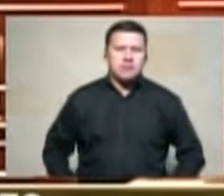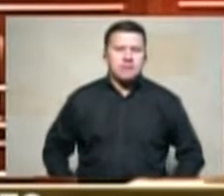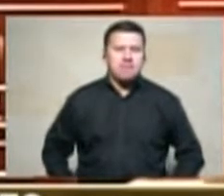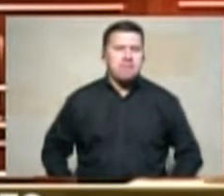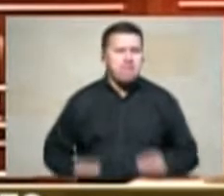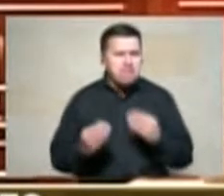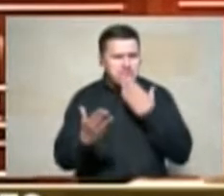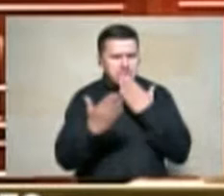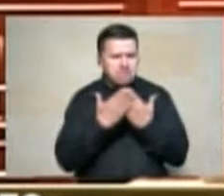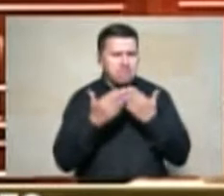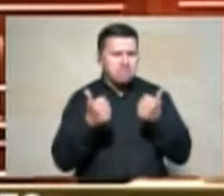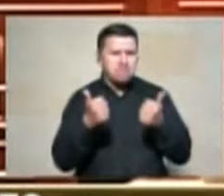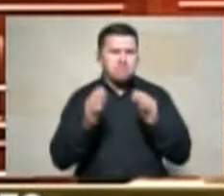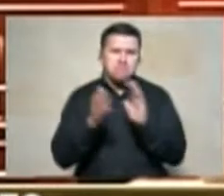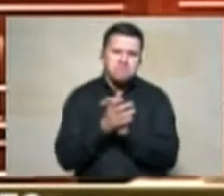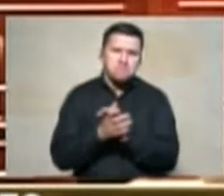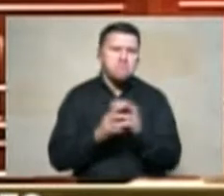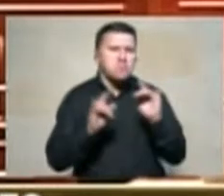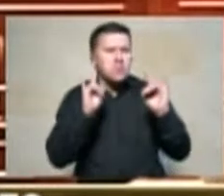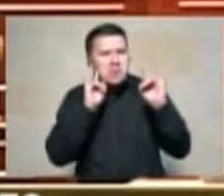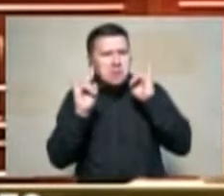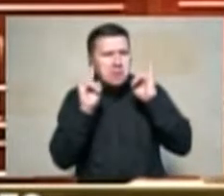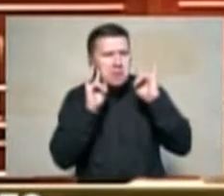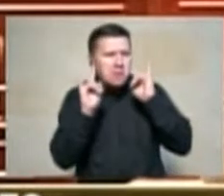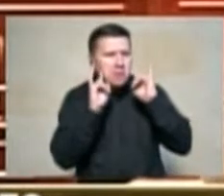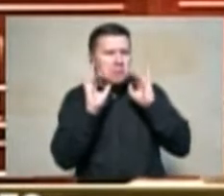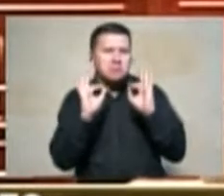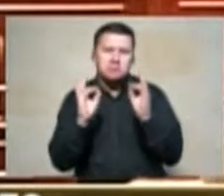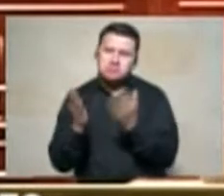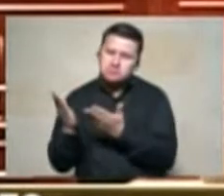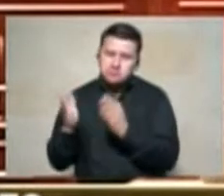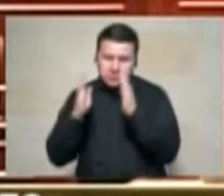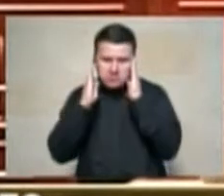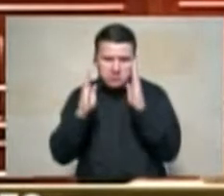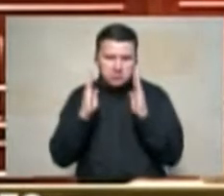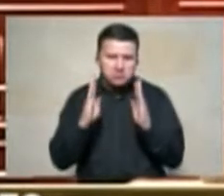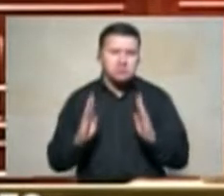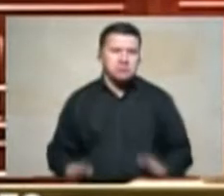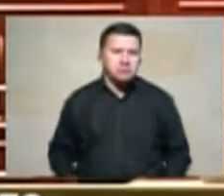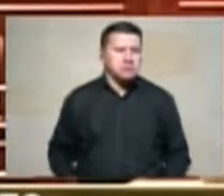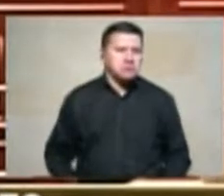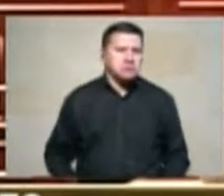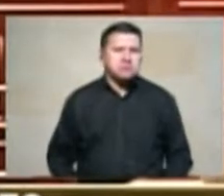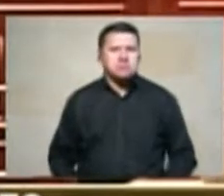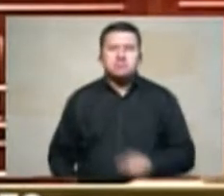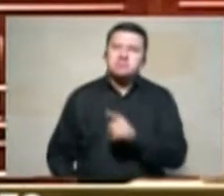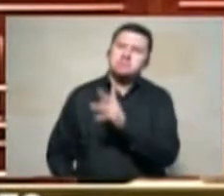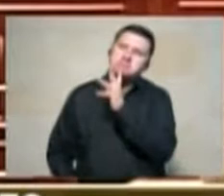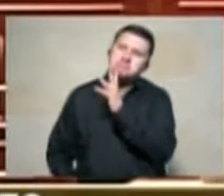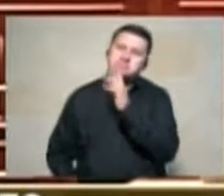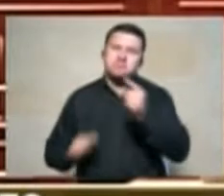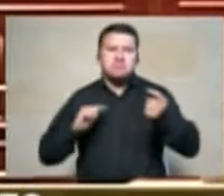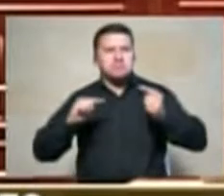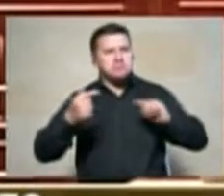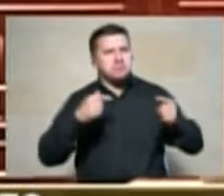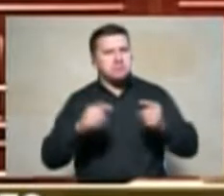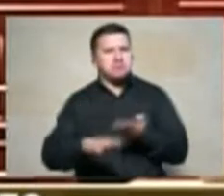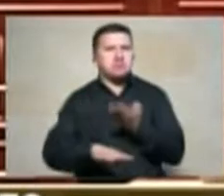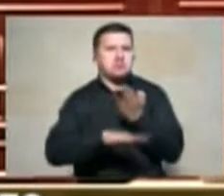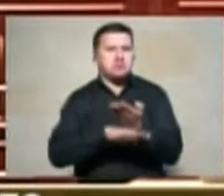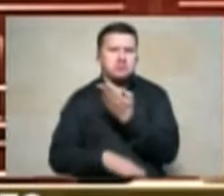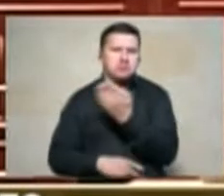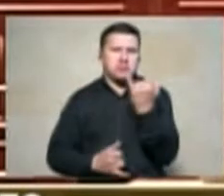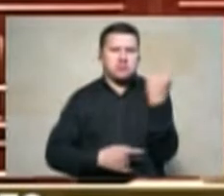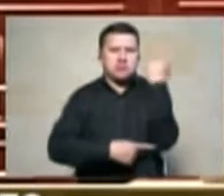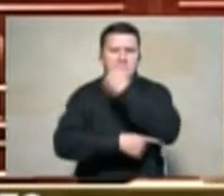gracias presidente pues hemos escuchado atentamente la el debate que se ha propuesto